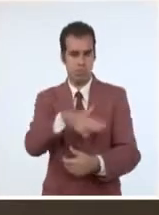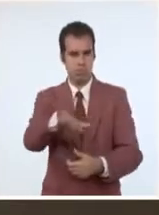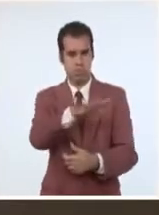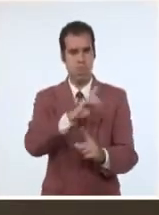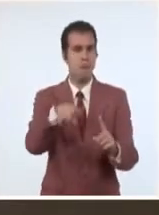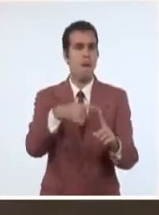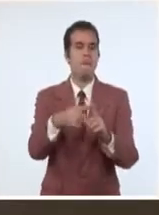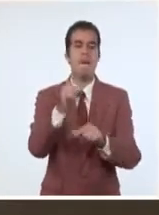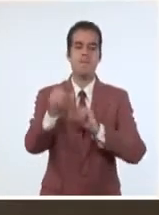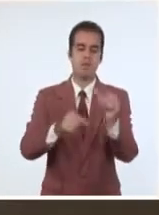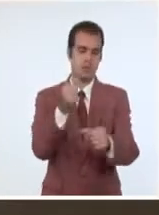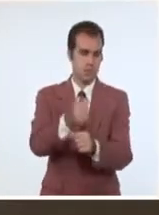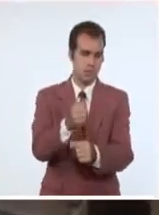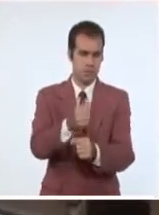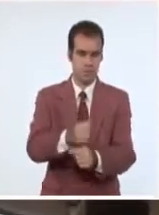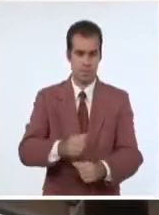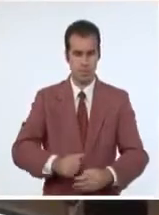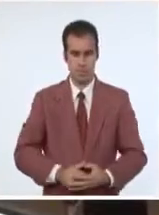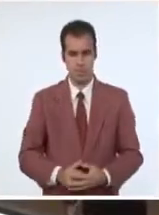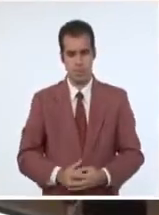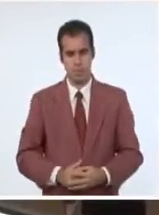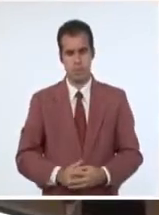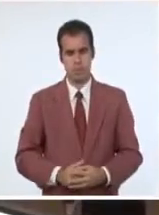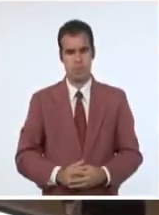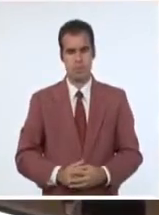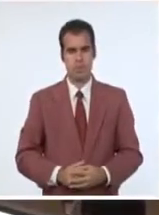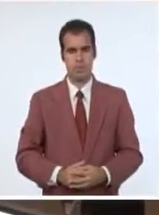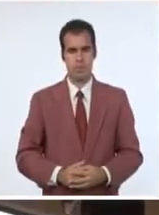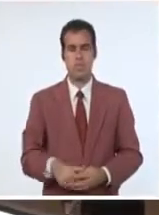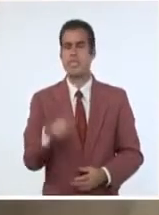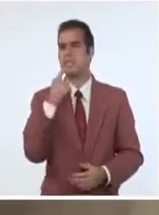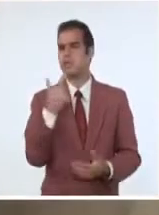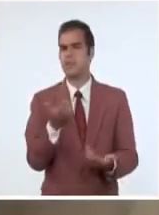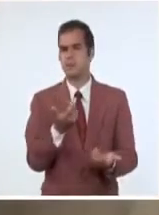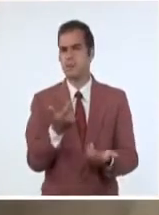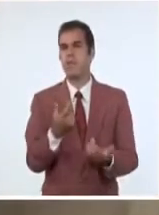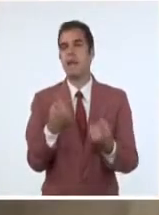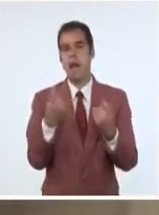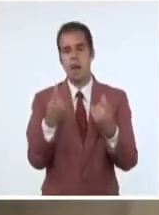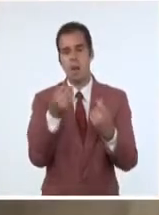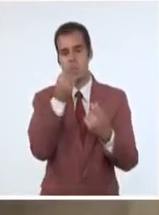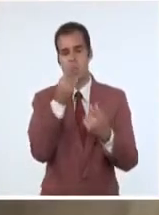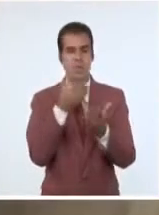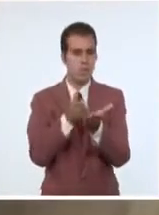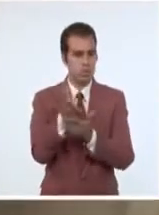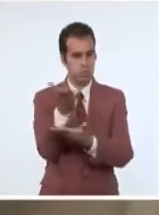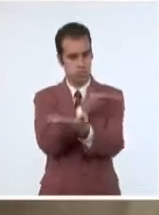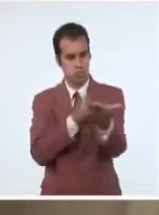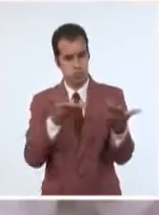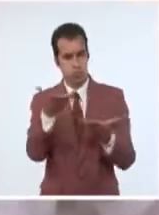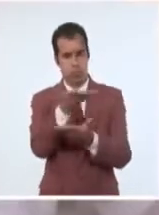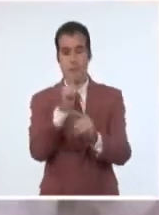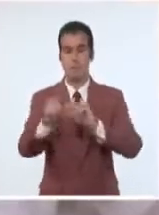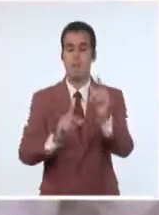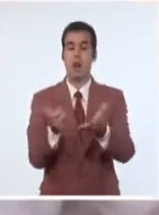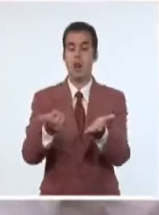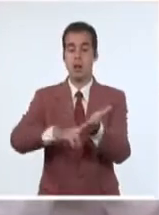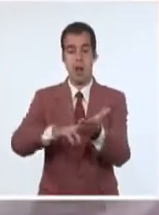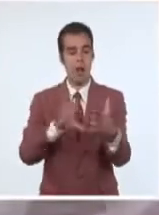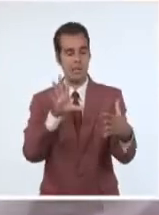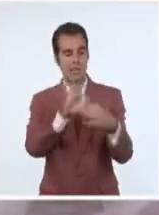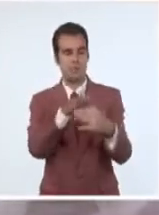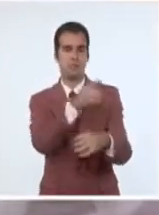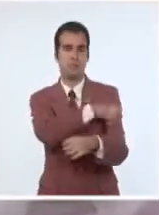trabajadores. También se insistió sobre la necesidad de mantener el intercambio permanente de la militancia con el pueblo,